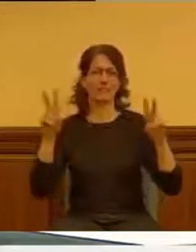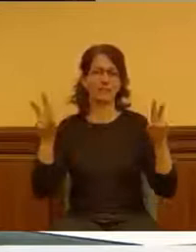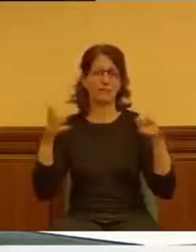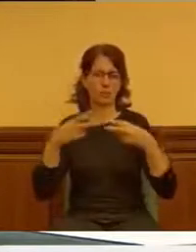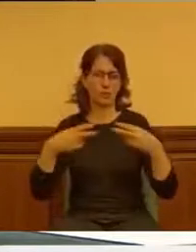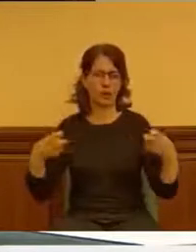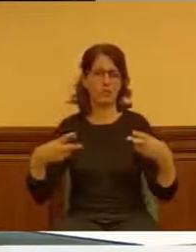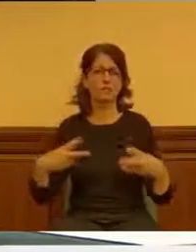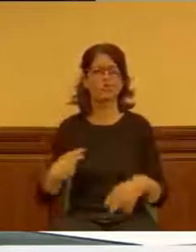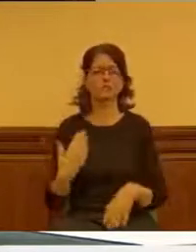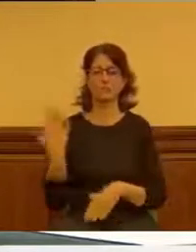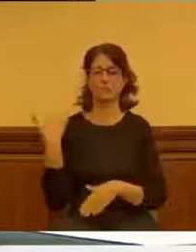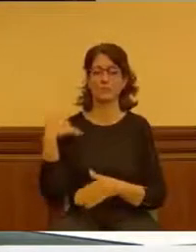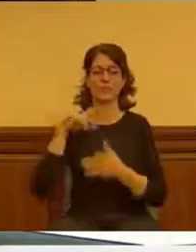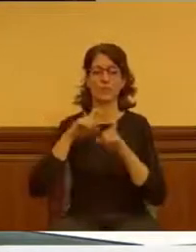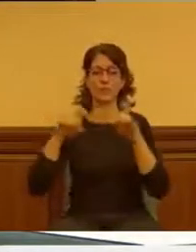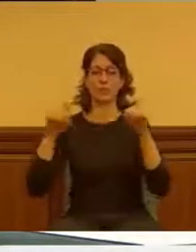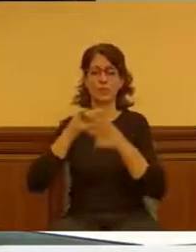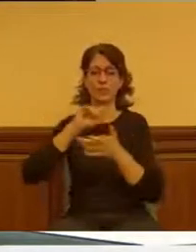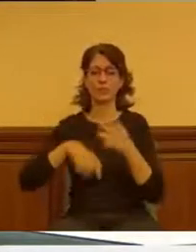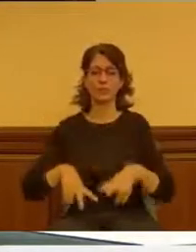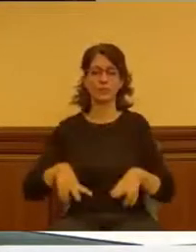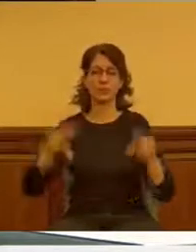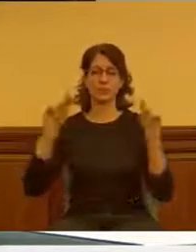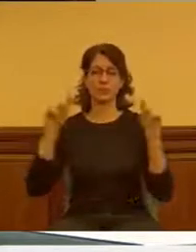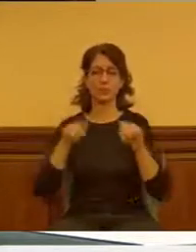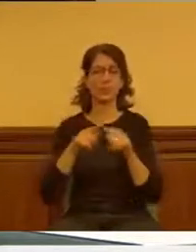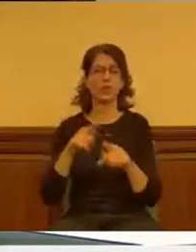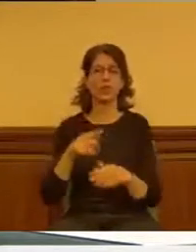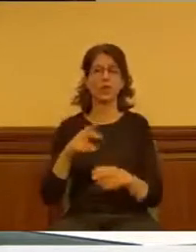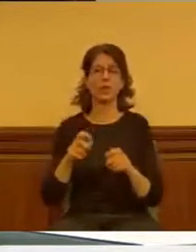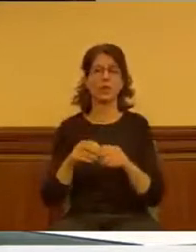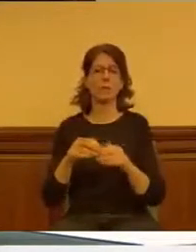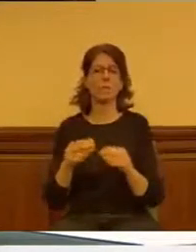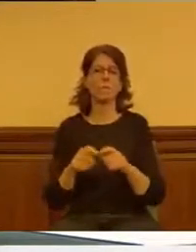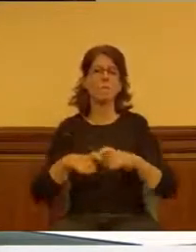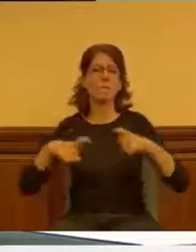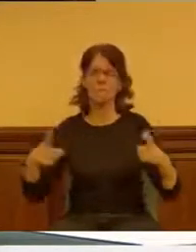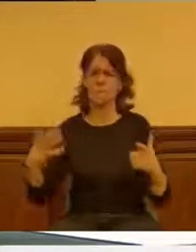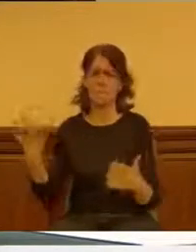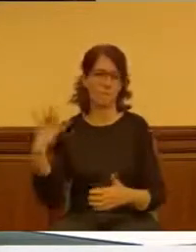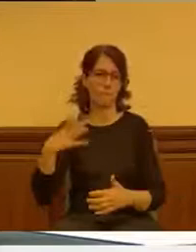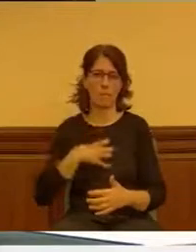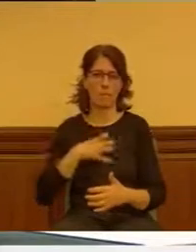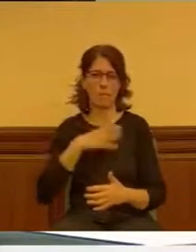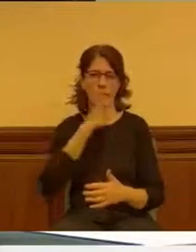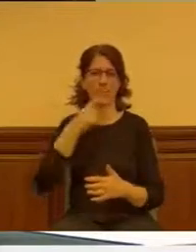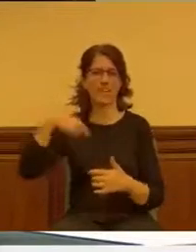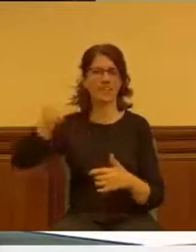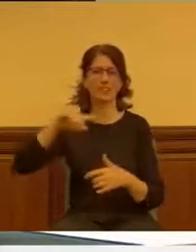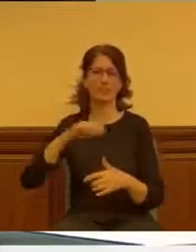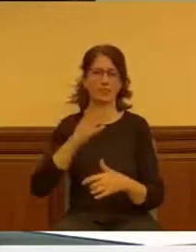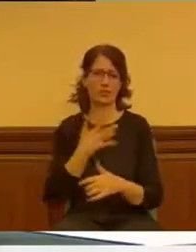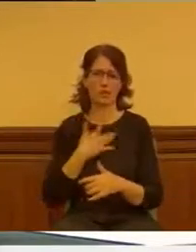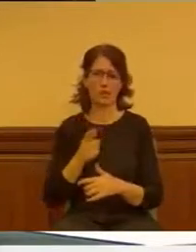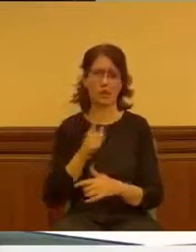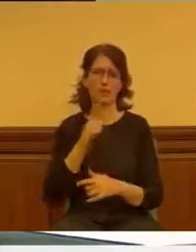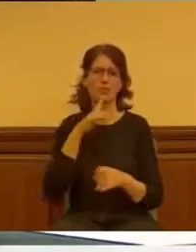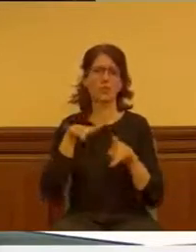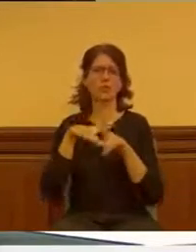empresa finalizó sin posibilidad de prórroga, porque ellos no querían, porque es una situación